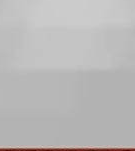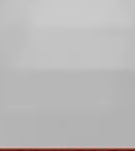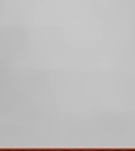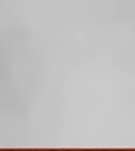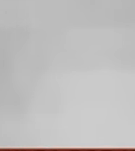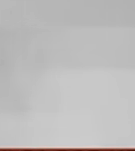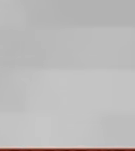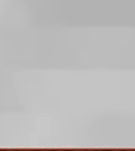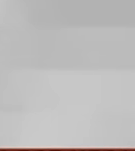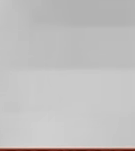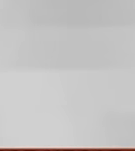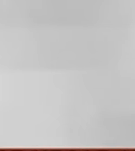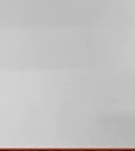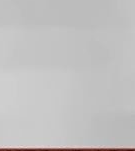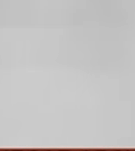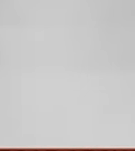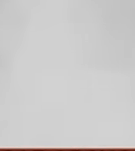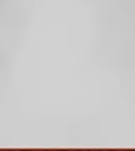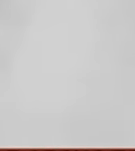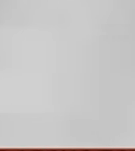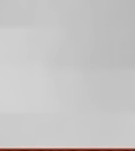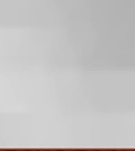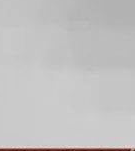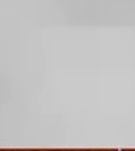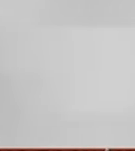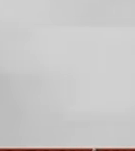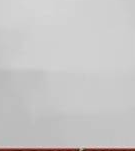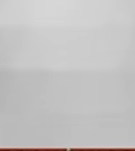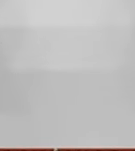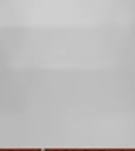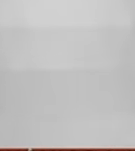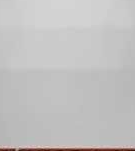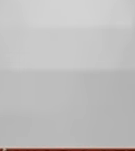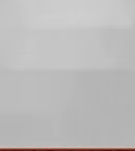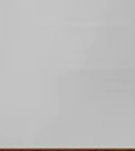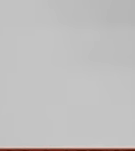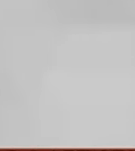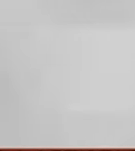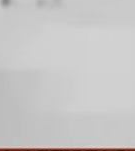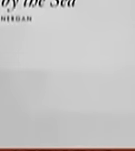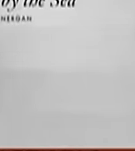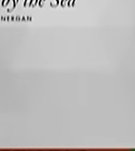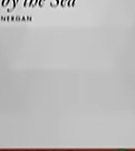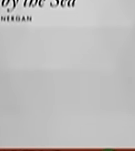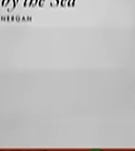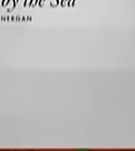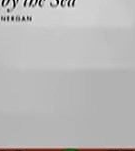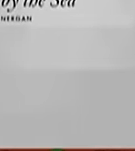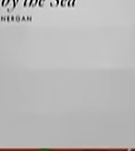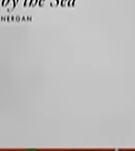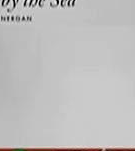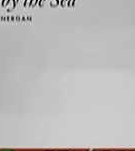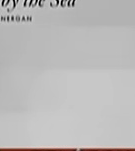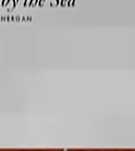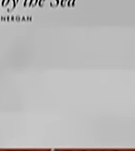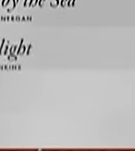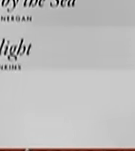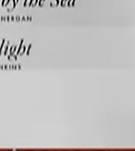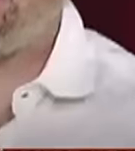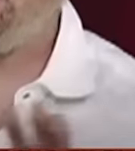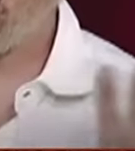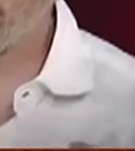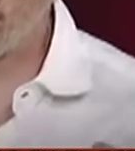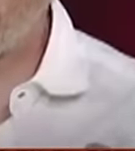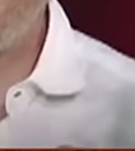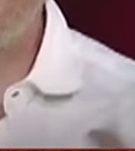Reach Los candidatos a mejor director son Damien Chazelle Barry Jenkins Kenneth Lonergan Denise Villeneuve y Mel Gibson